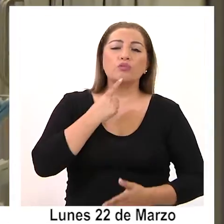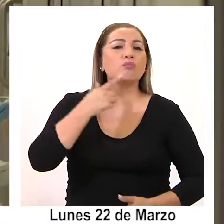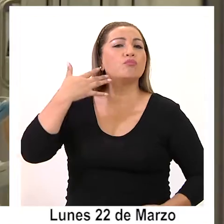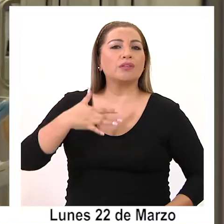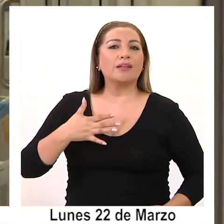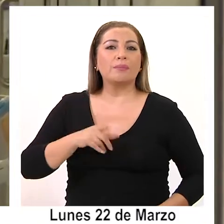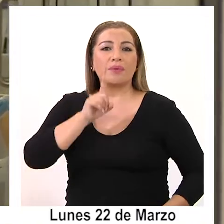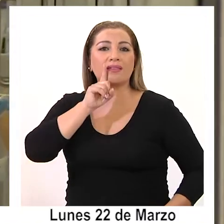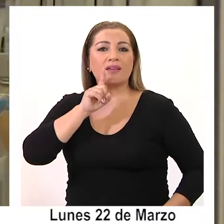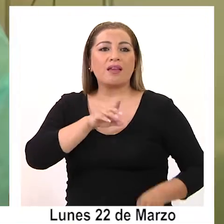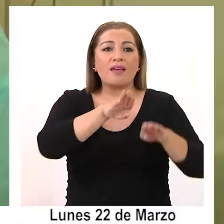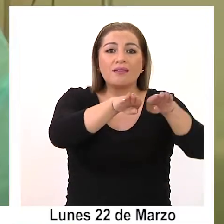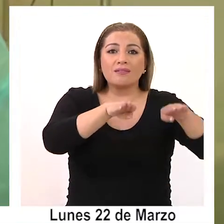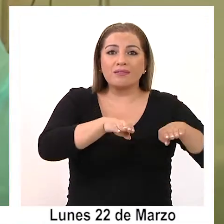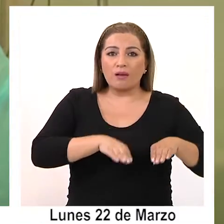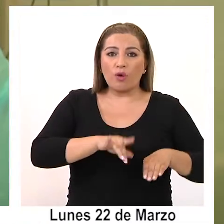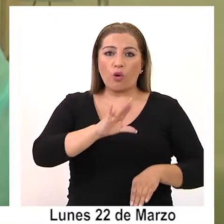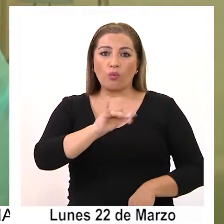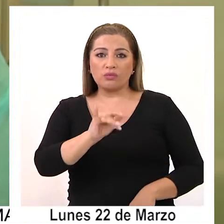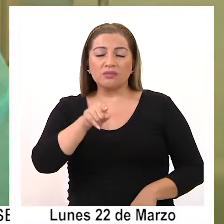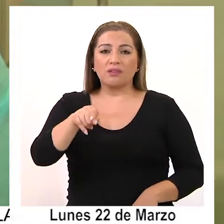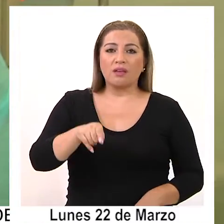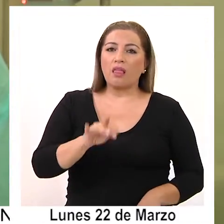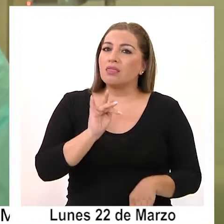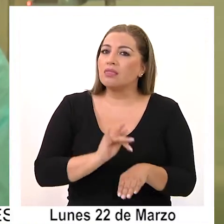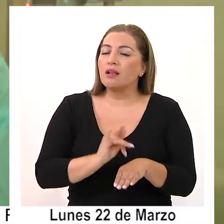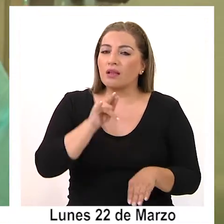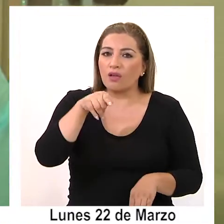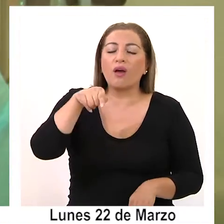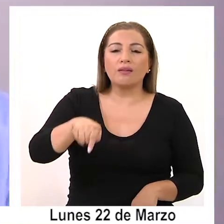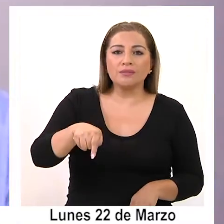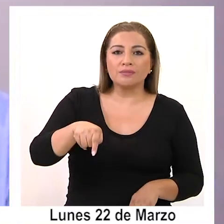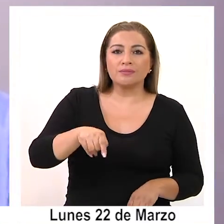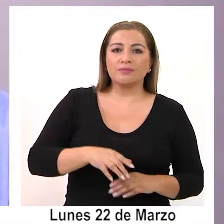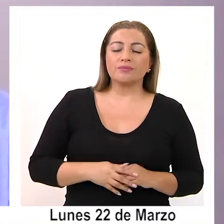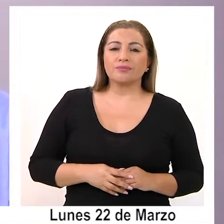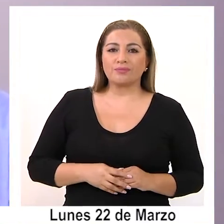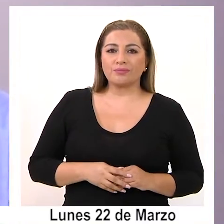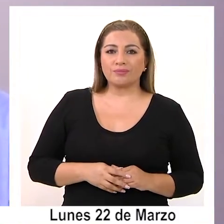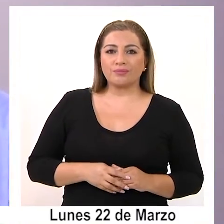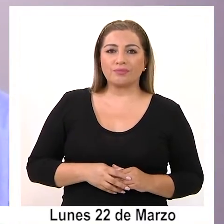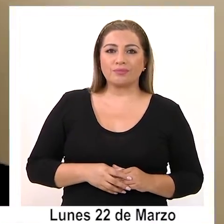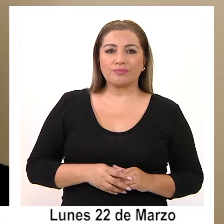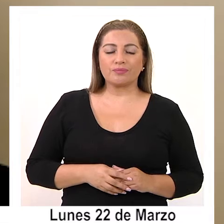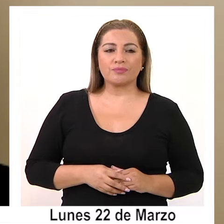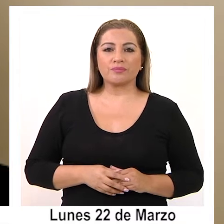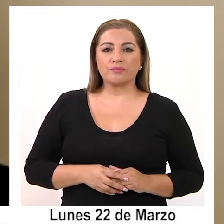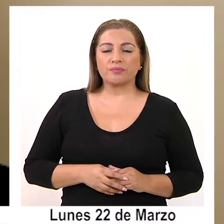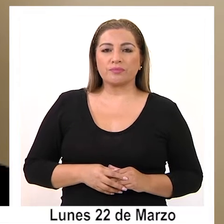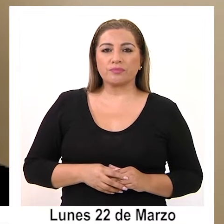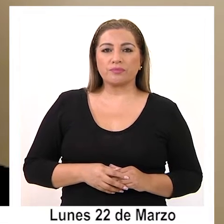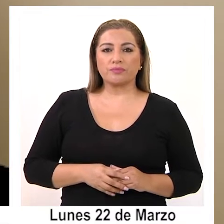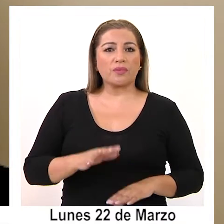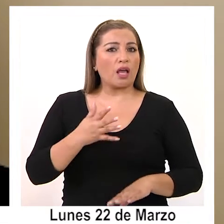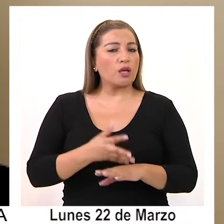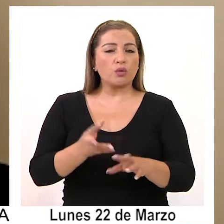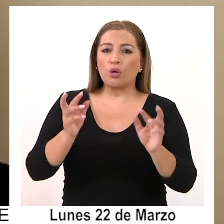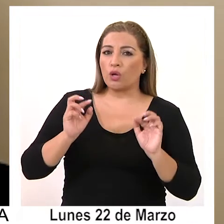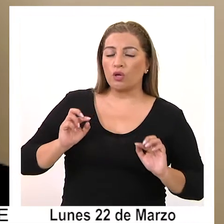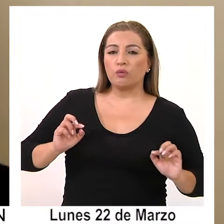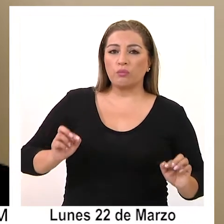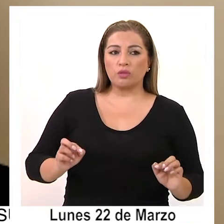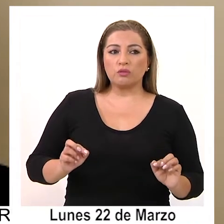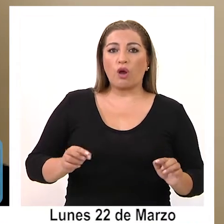verdad las camas de alta complejidad principalmente, que ahí es donde está el nicho que necesitamos. Si existe la posibilidad de que